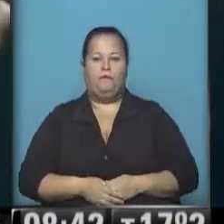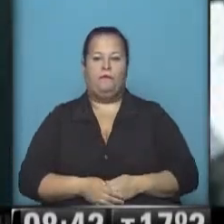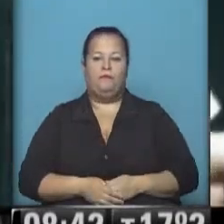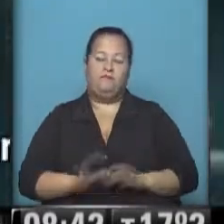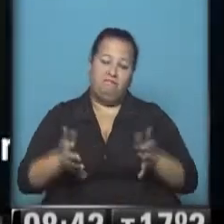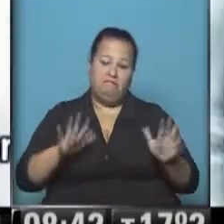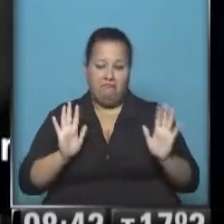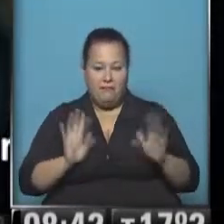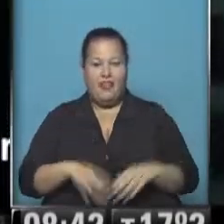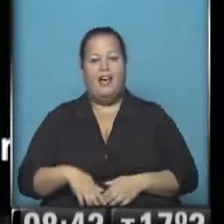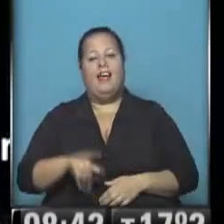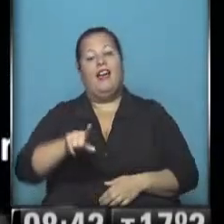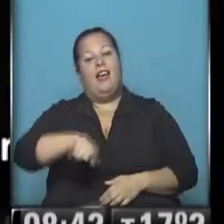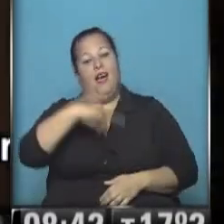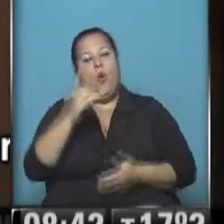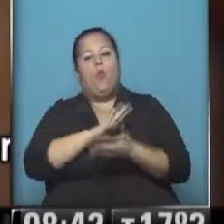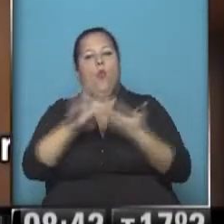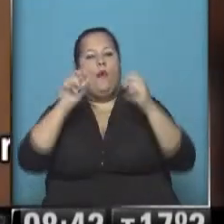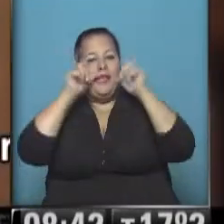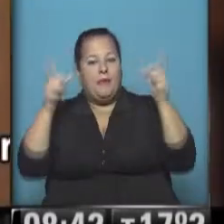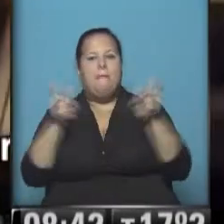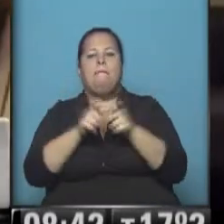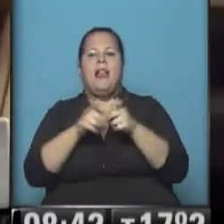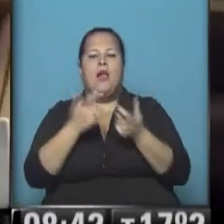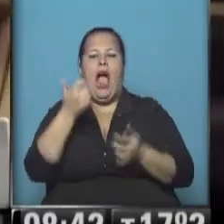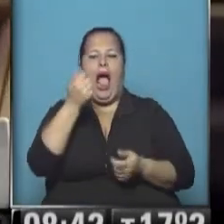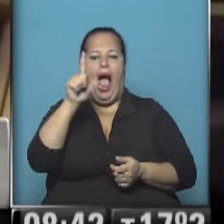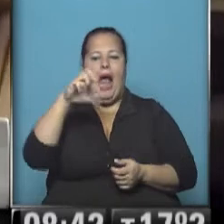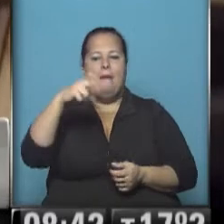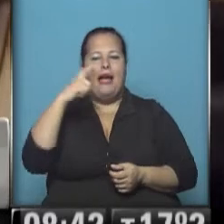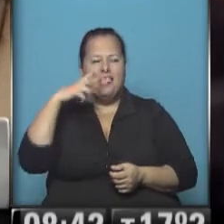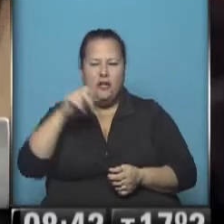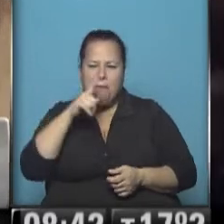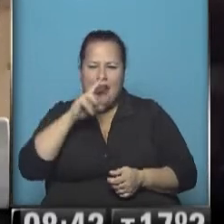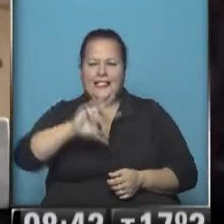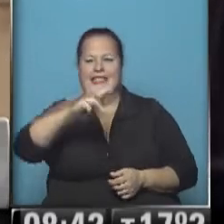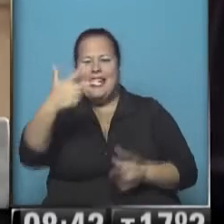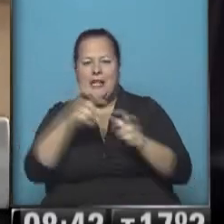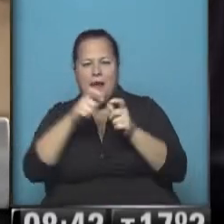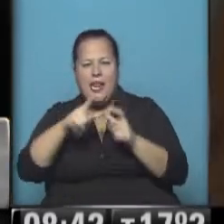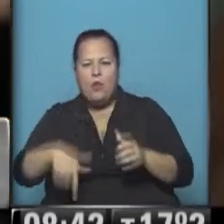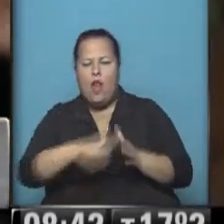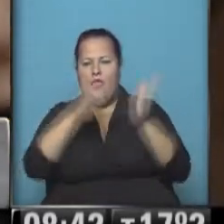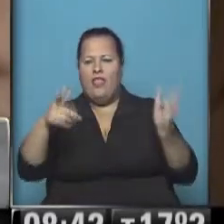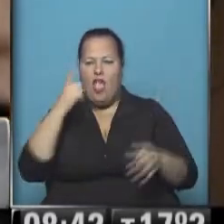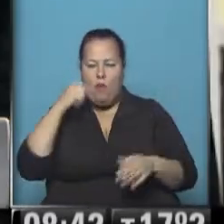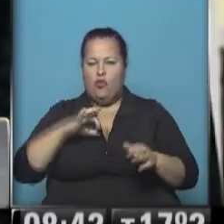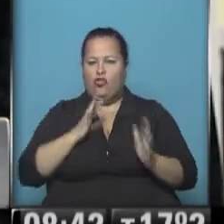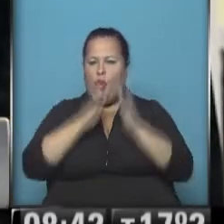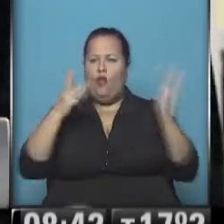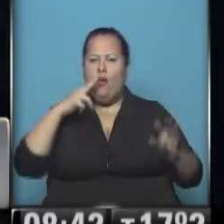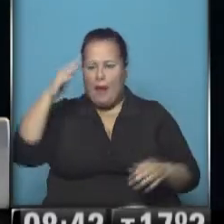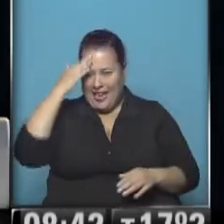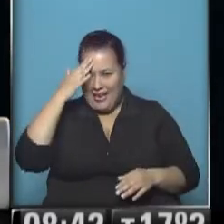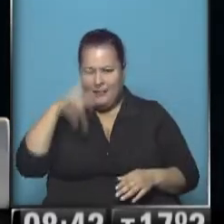Más o menos. Un nuevo despertar, película protagonizada por Al Pacino. Si no recuerdo mal, es el tercer estreno de una película de Al Pacino, lo que va en 2015.